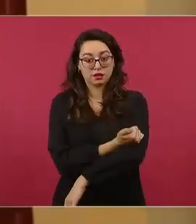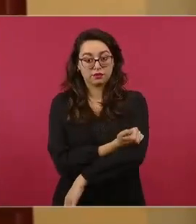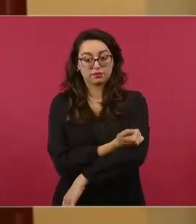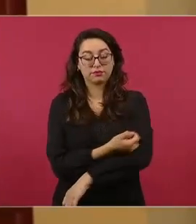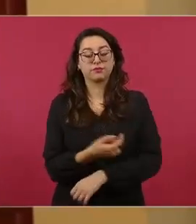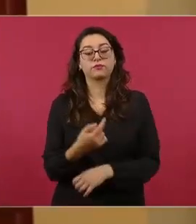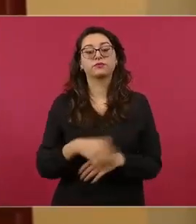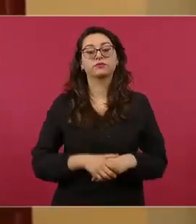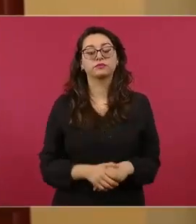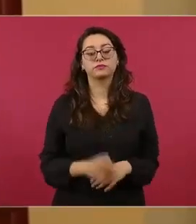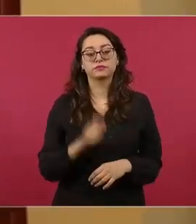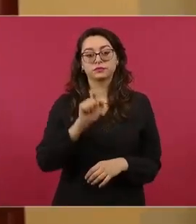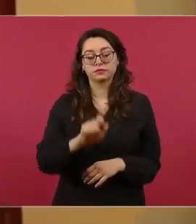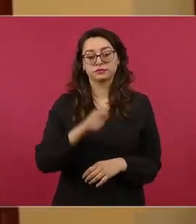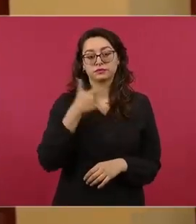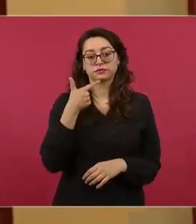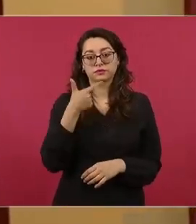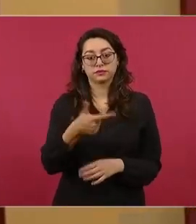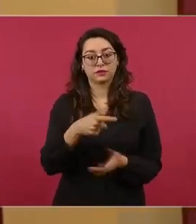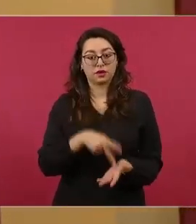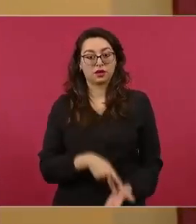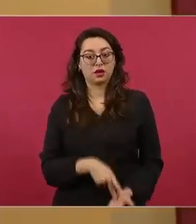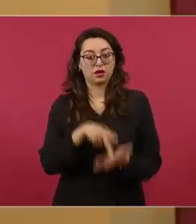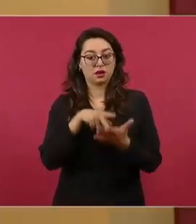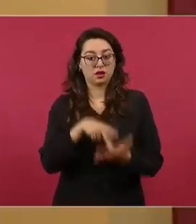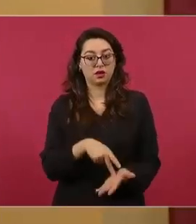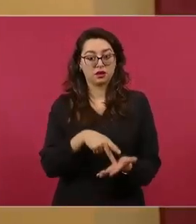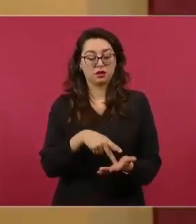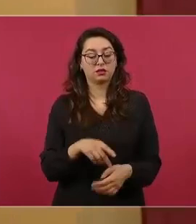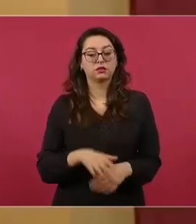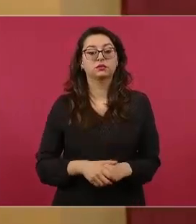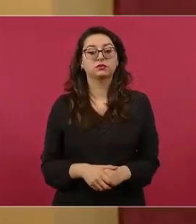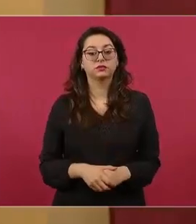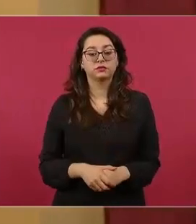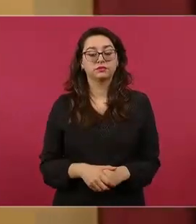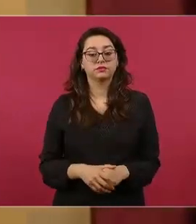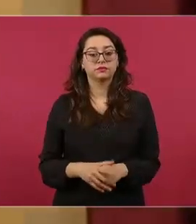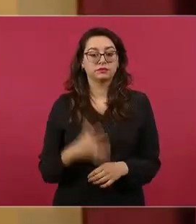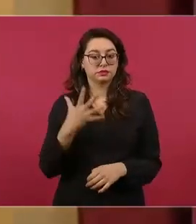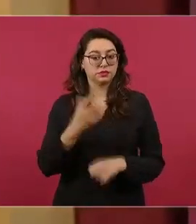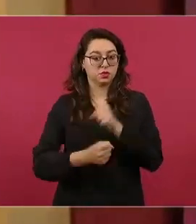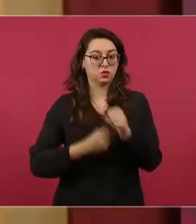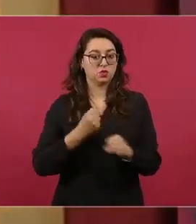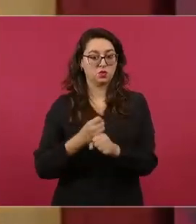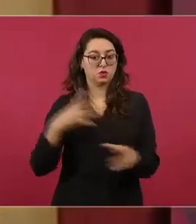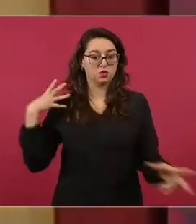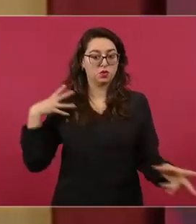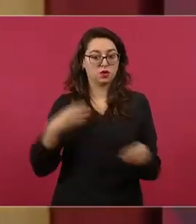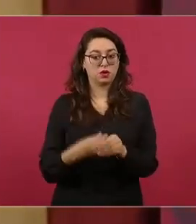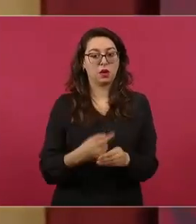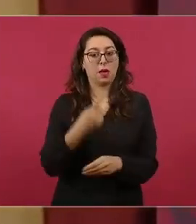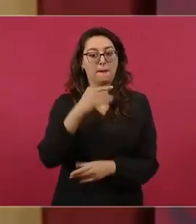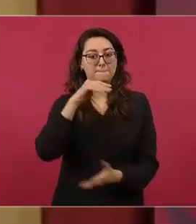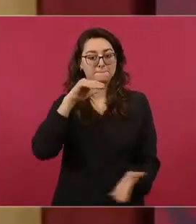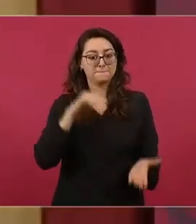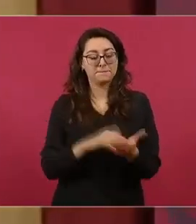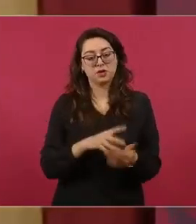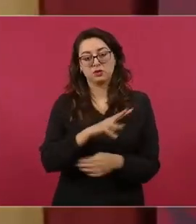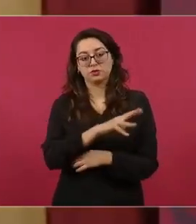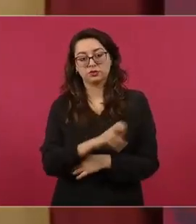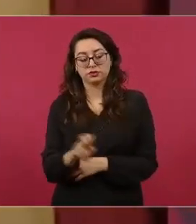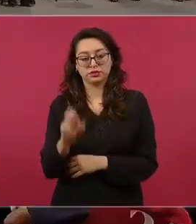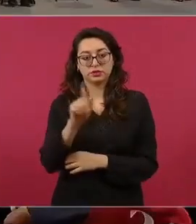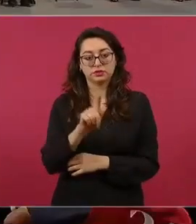kilogramos se aseguró de esta heroína. Llevamos en la administración, 1 mil 479